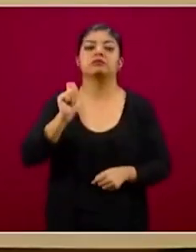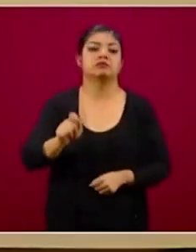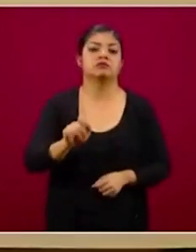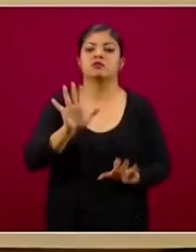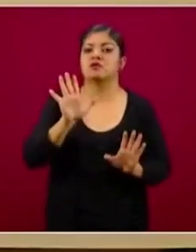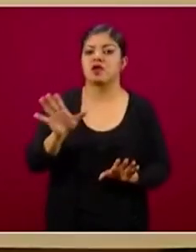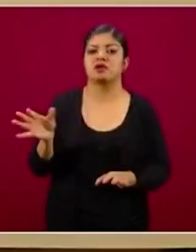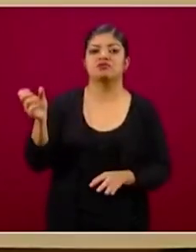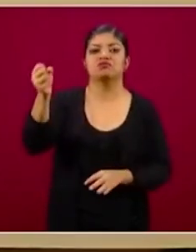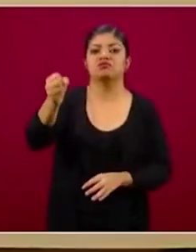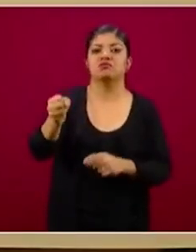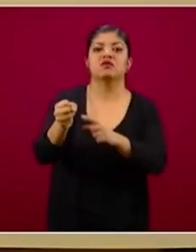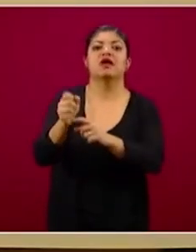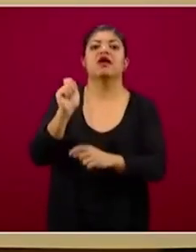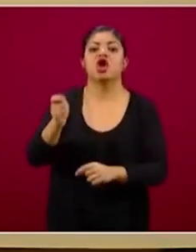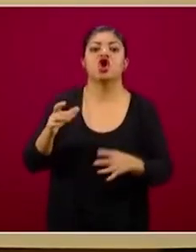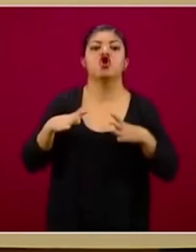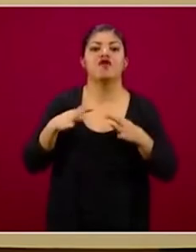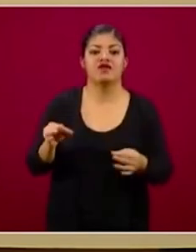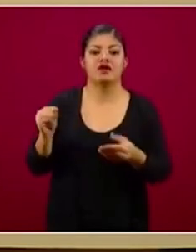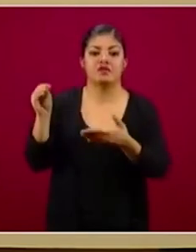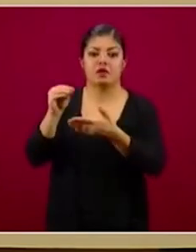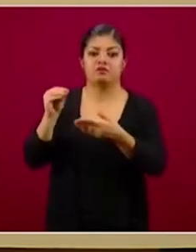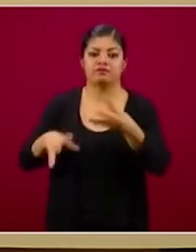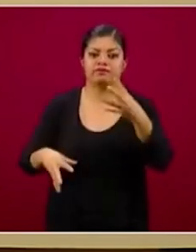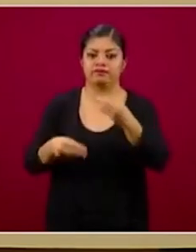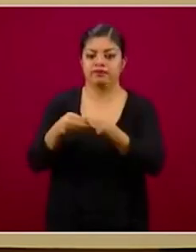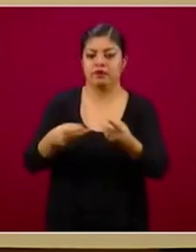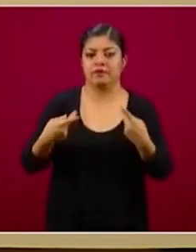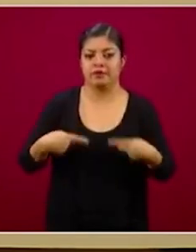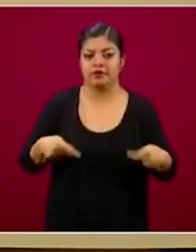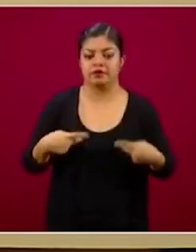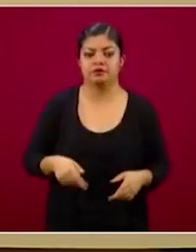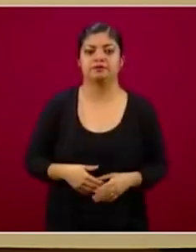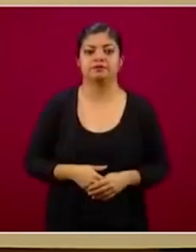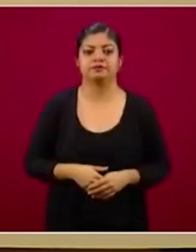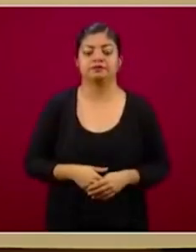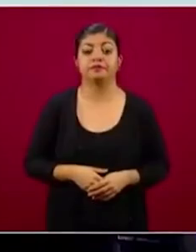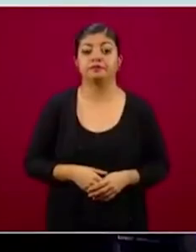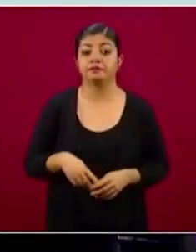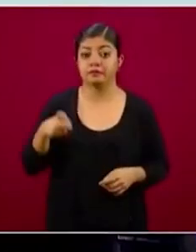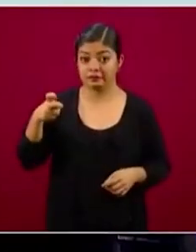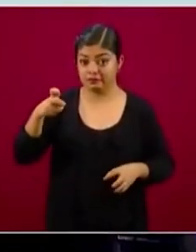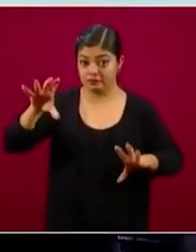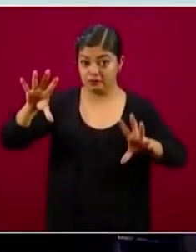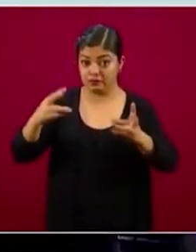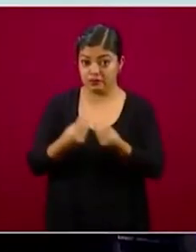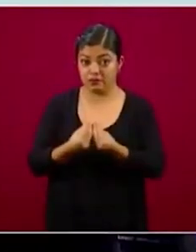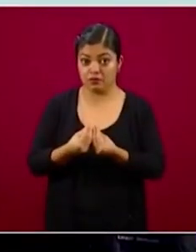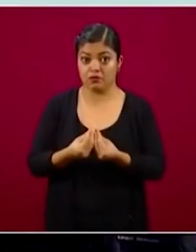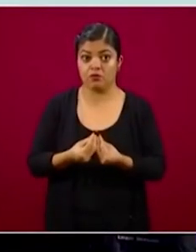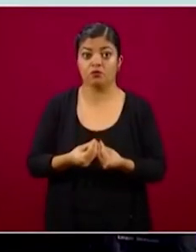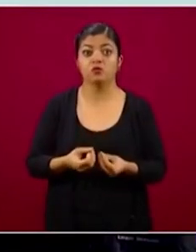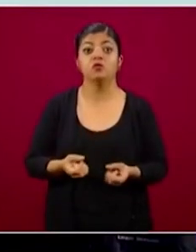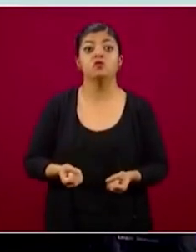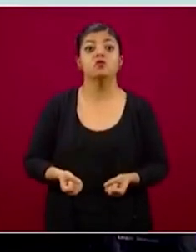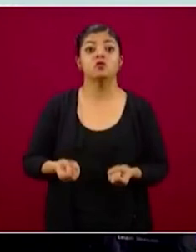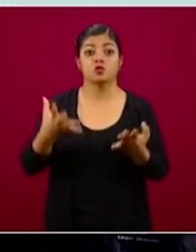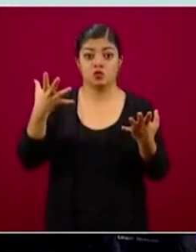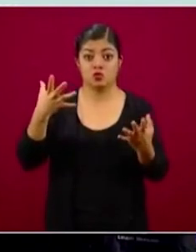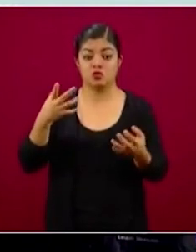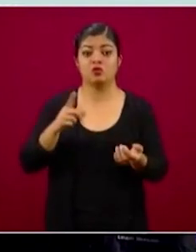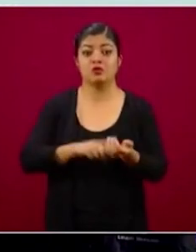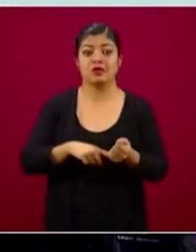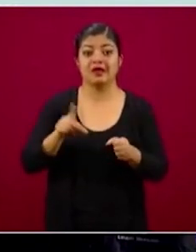como casos confirmados de COVID-19. Sin embargo, de esta cantidad de casos acumulados